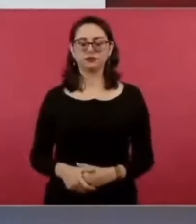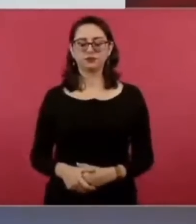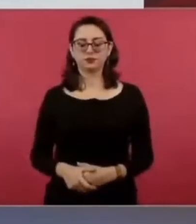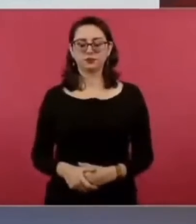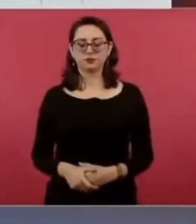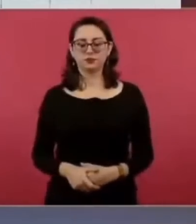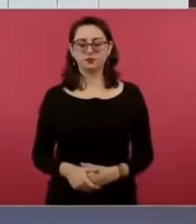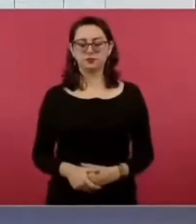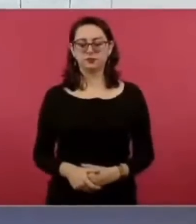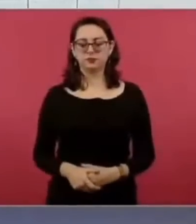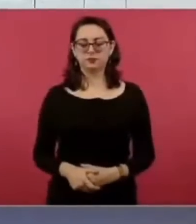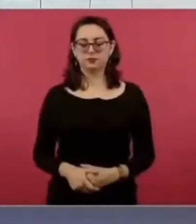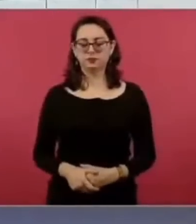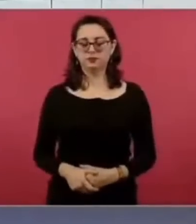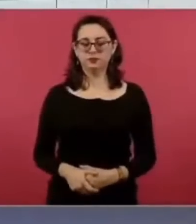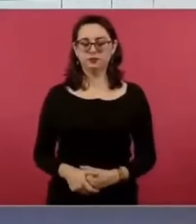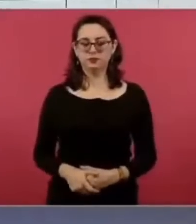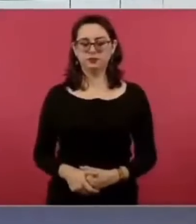aquí